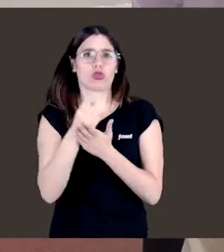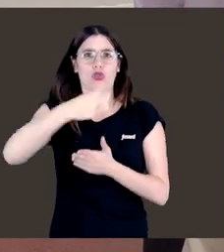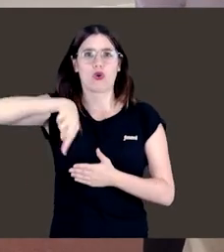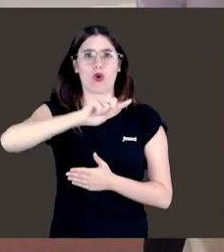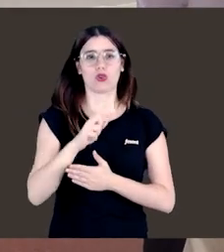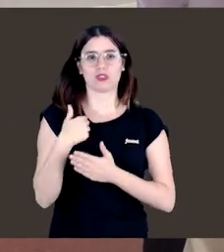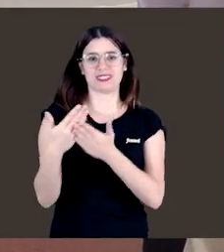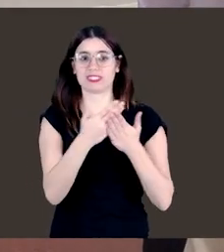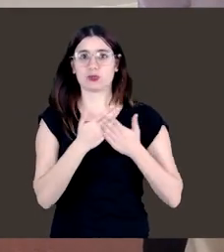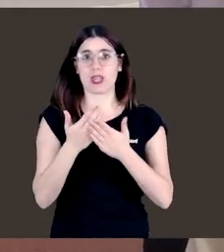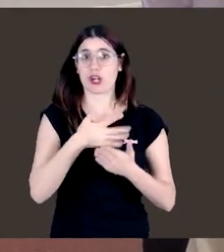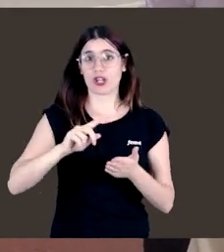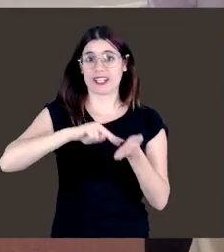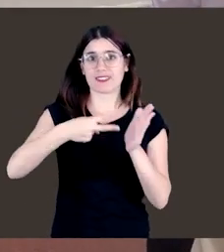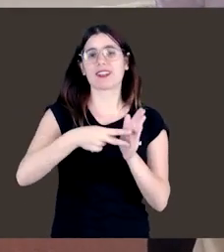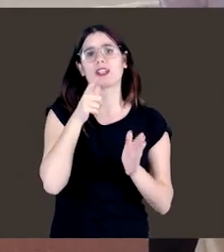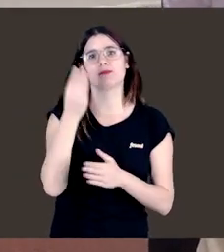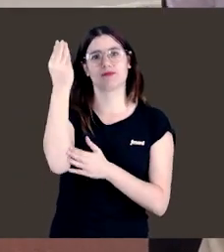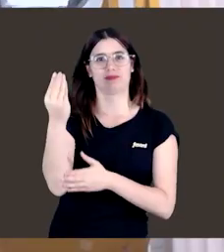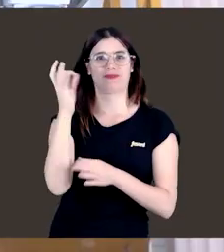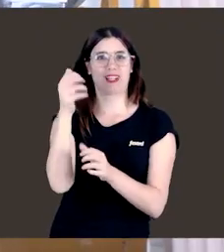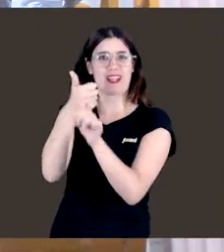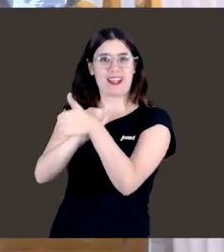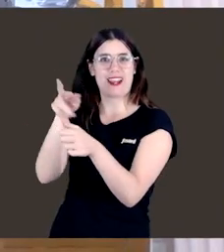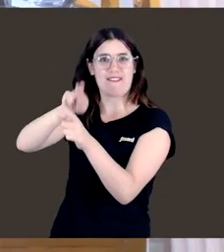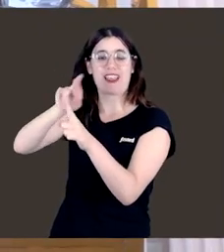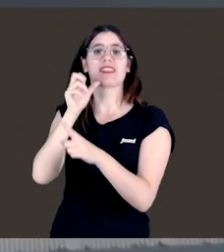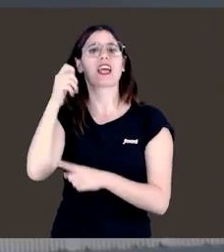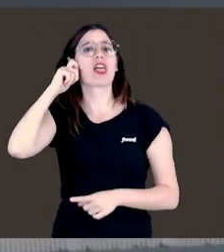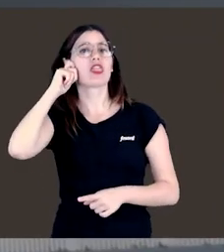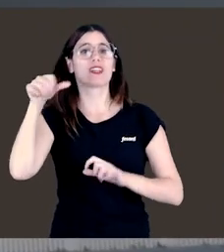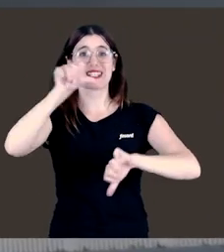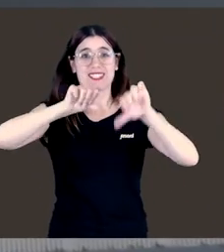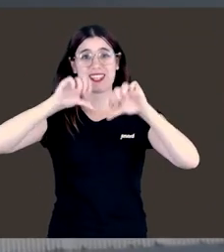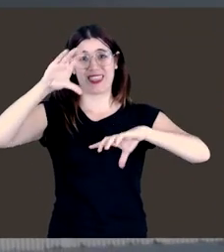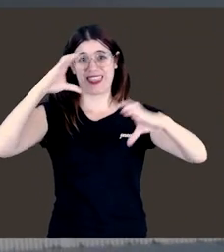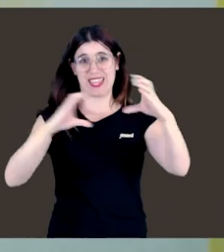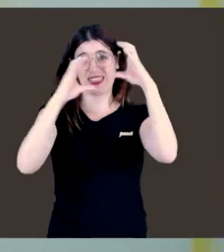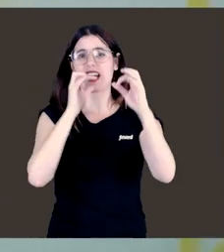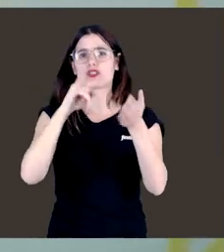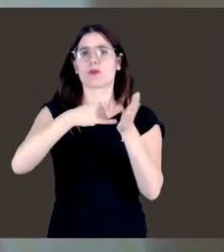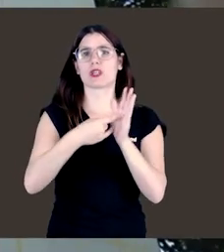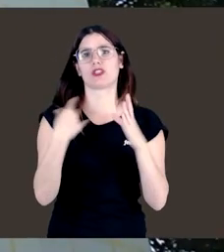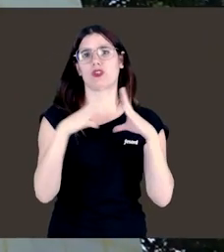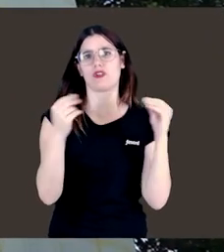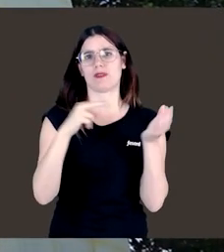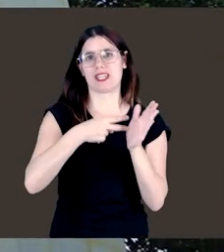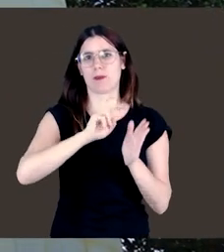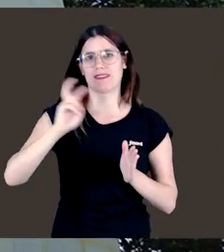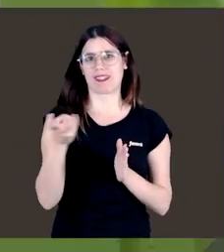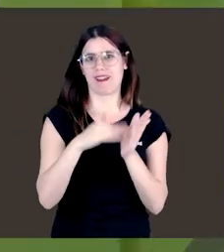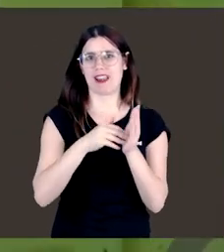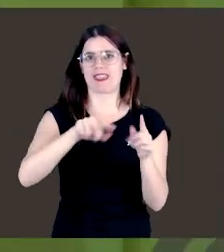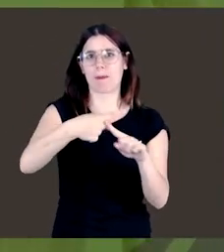que en aquel momento estudiaban o volían estudiar carreras técnicas. Dones de Ciencia es un proyecto impulsado por la Universitat Politécnica de